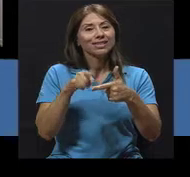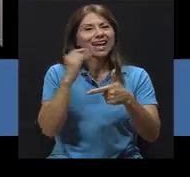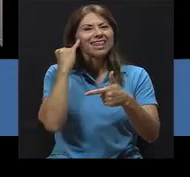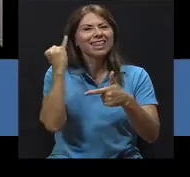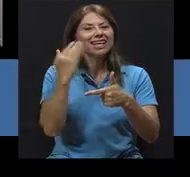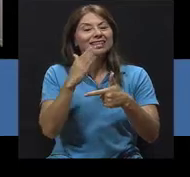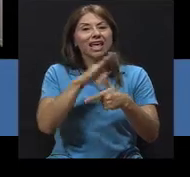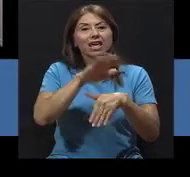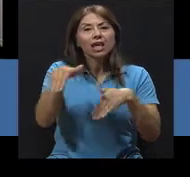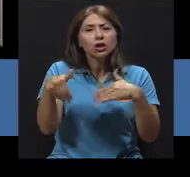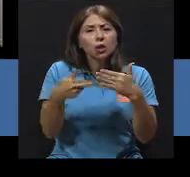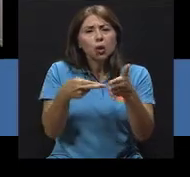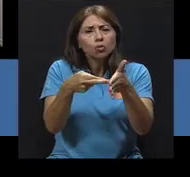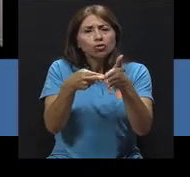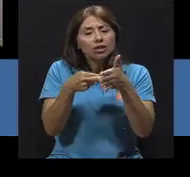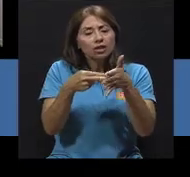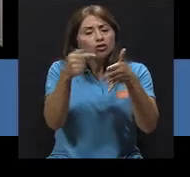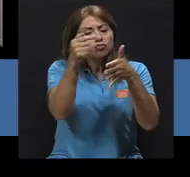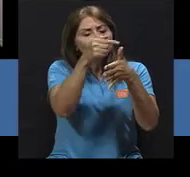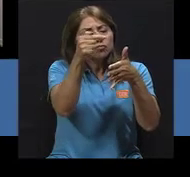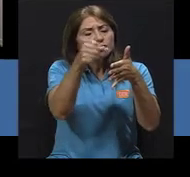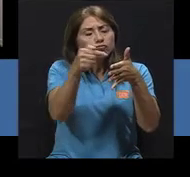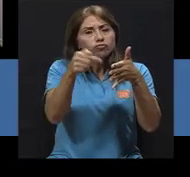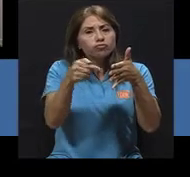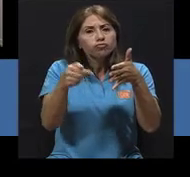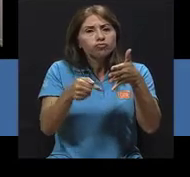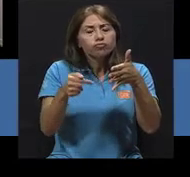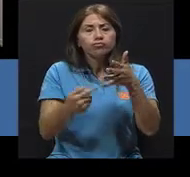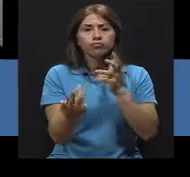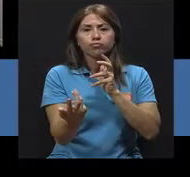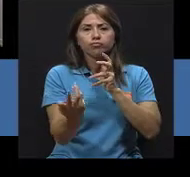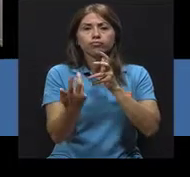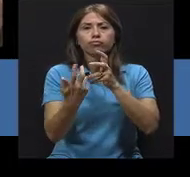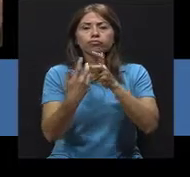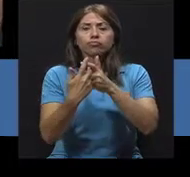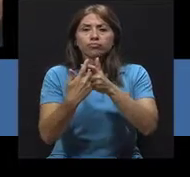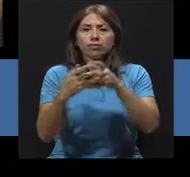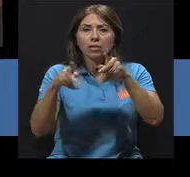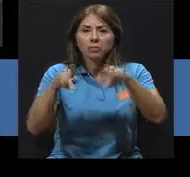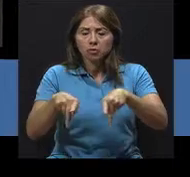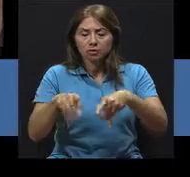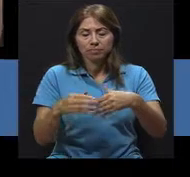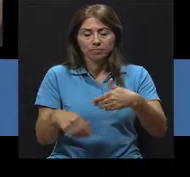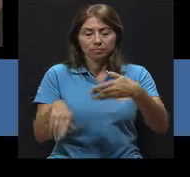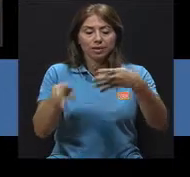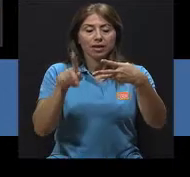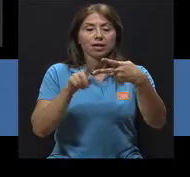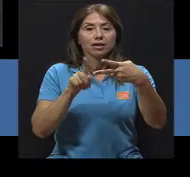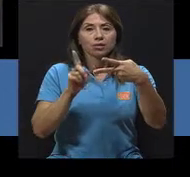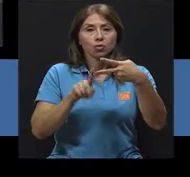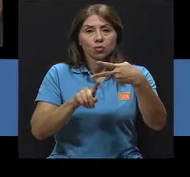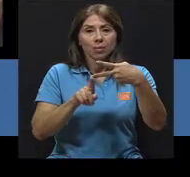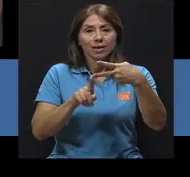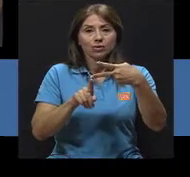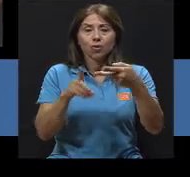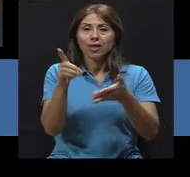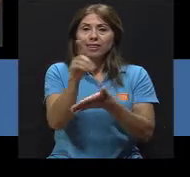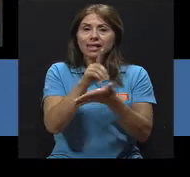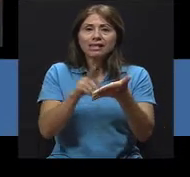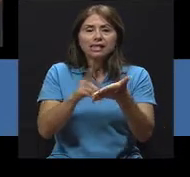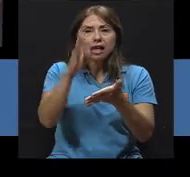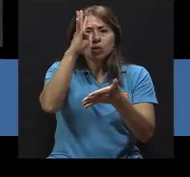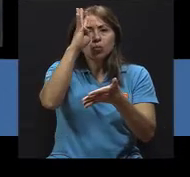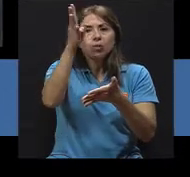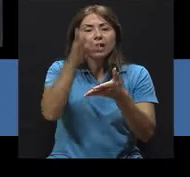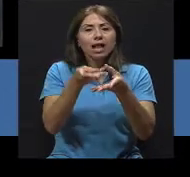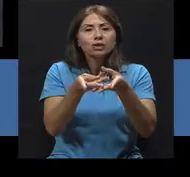pueda determinar cada una de las necesidades del paciente final y del nutricionista. El segundo paso es el diseño